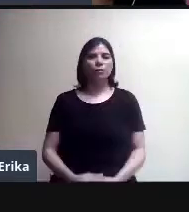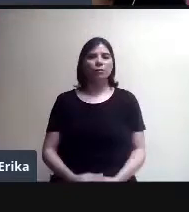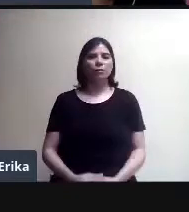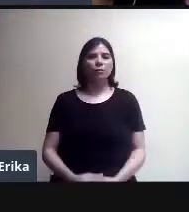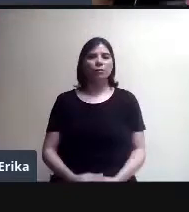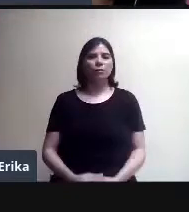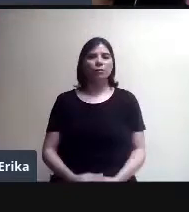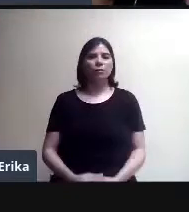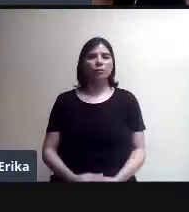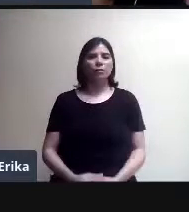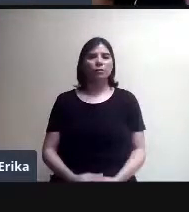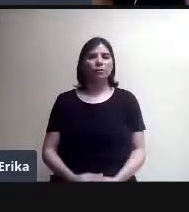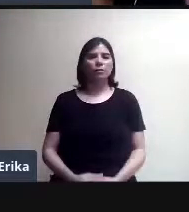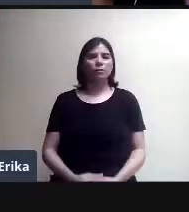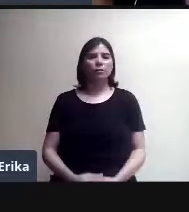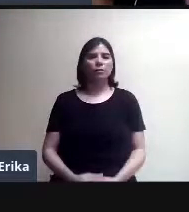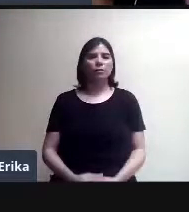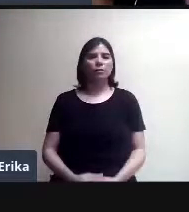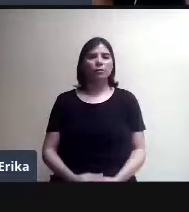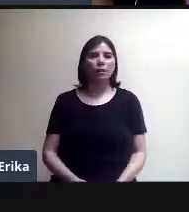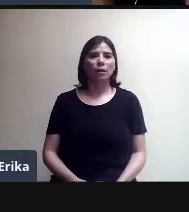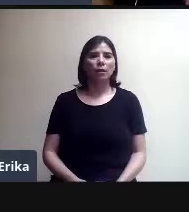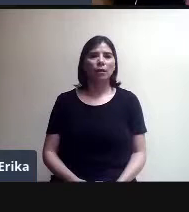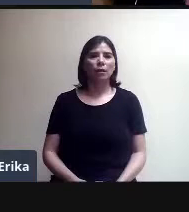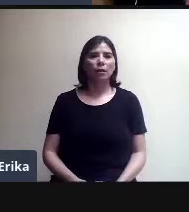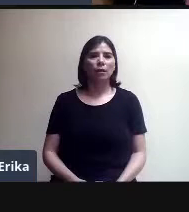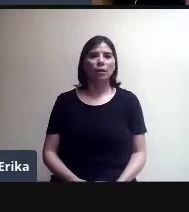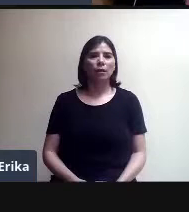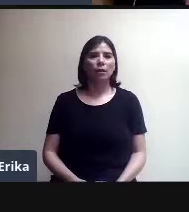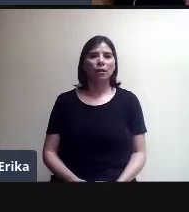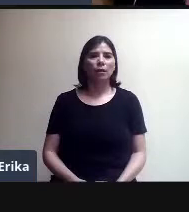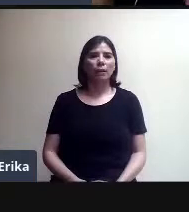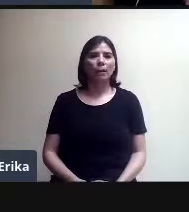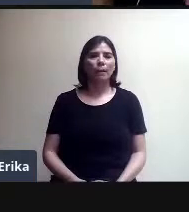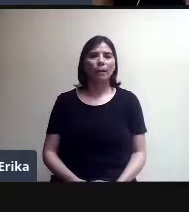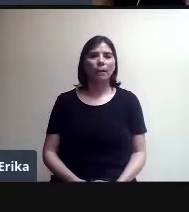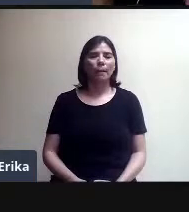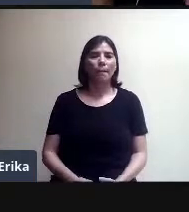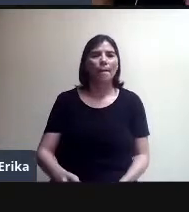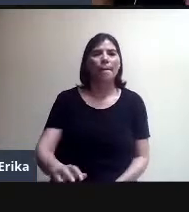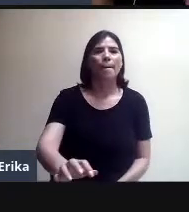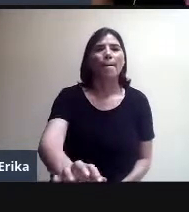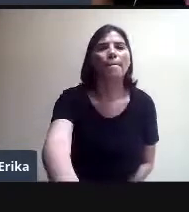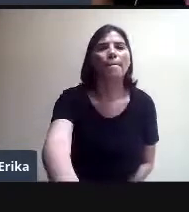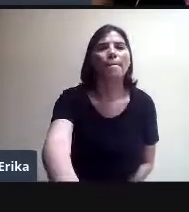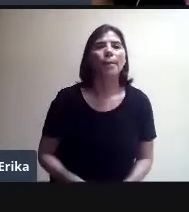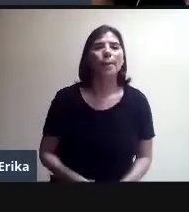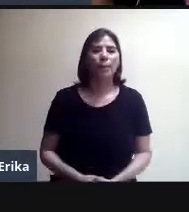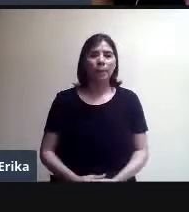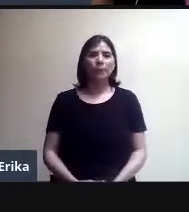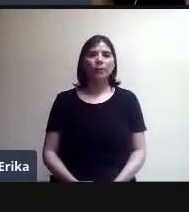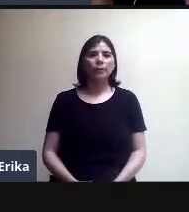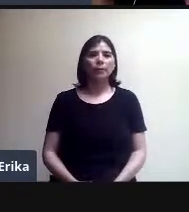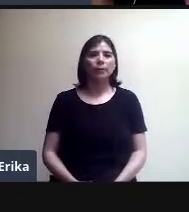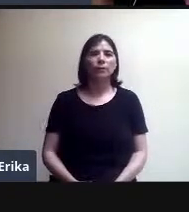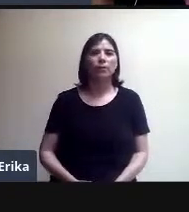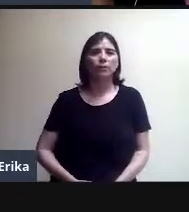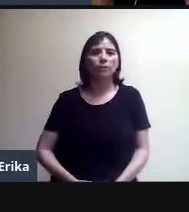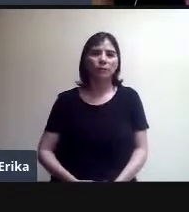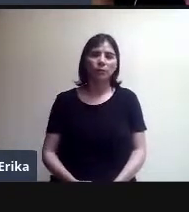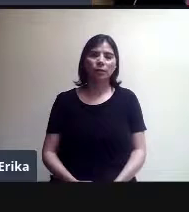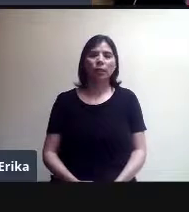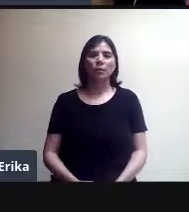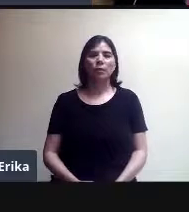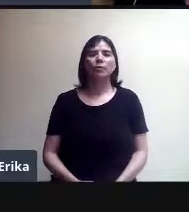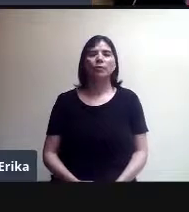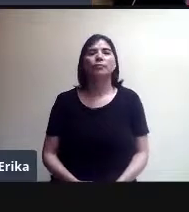documento que es el que les estaba mostrando a ustedes hace ratito, ¿de acuerdo? Y si quiero que vean la